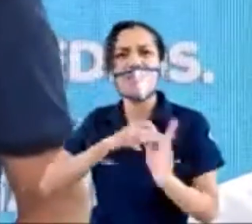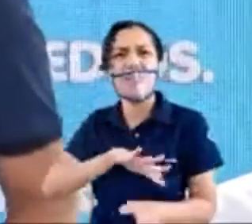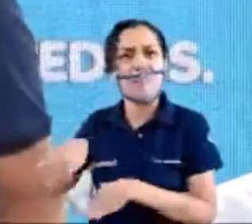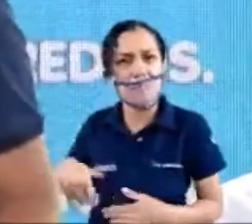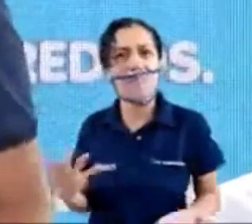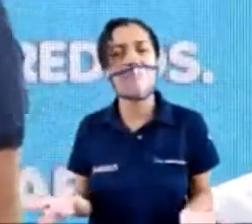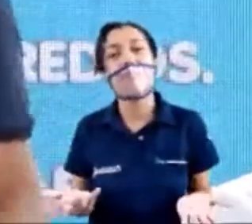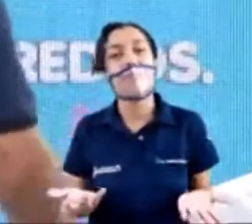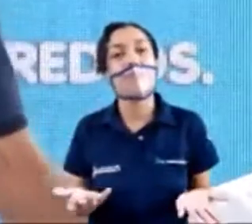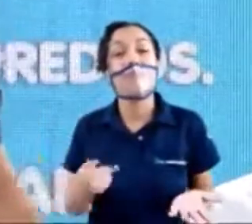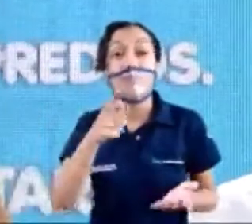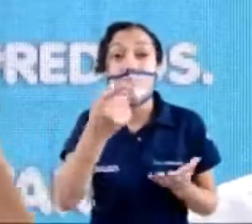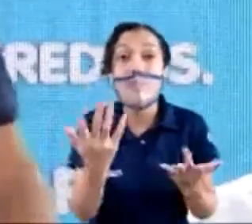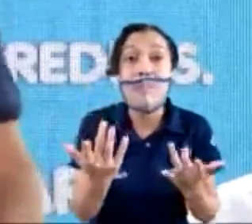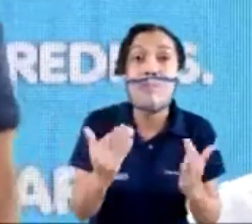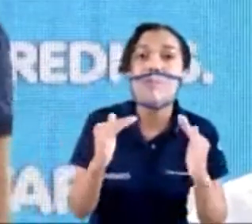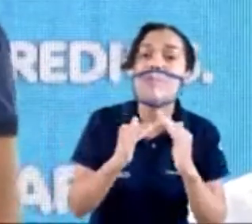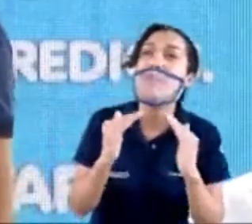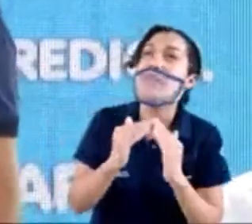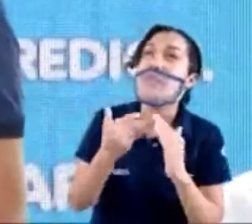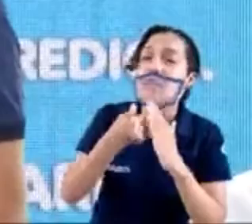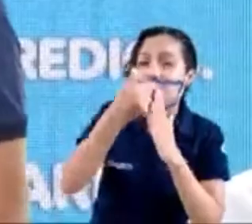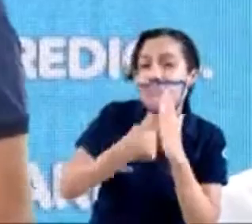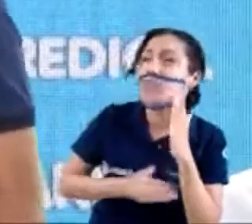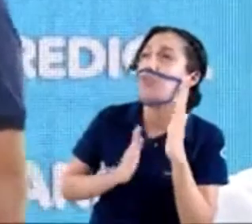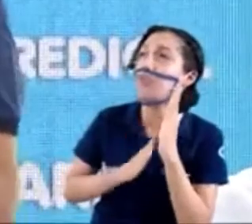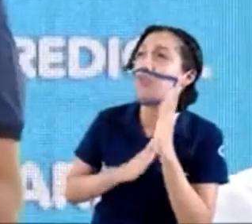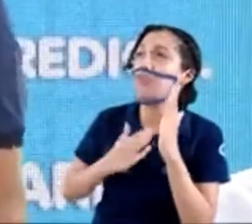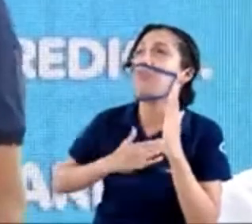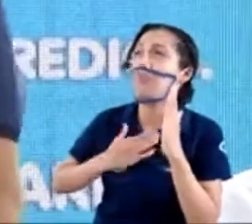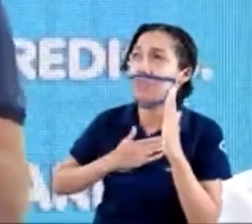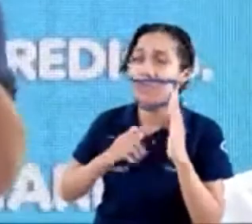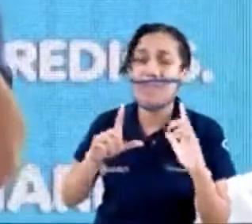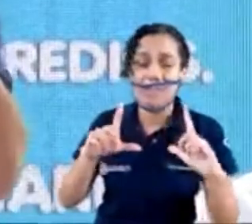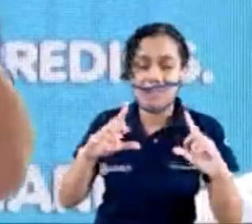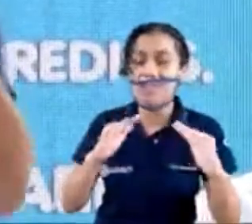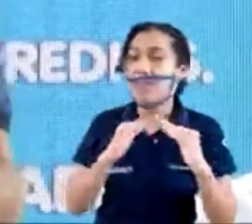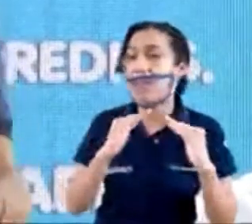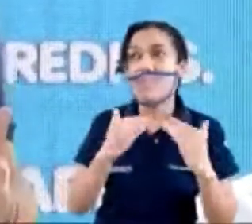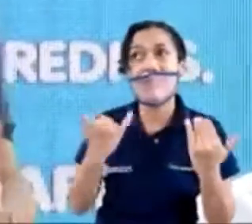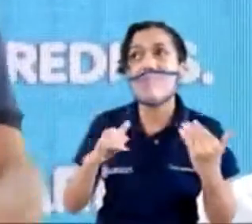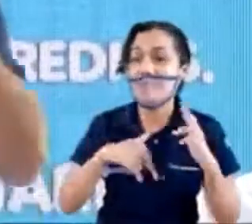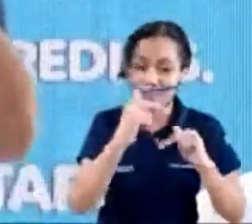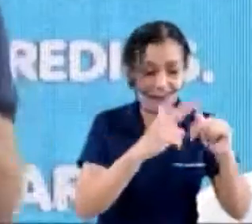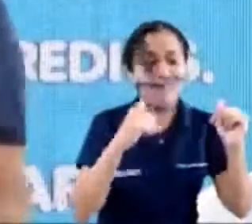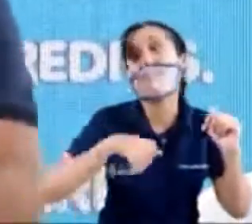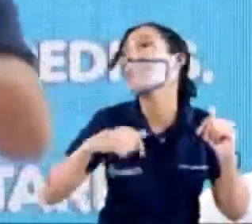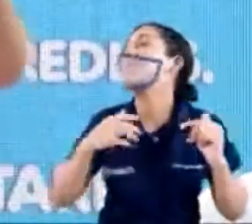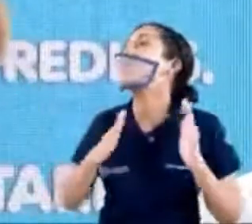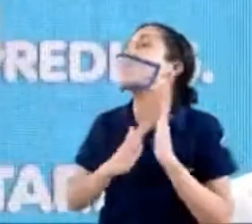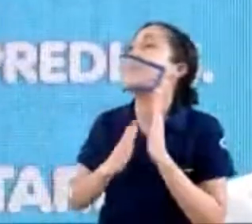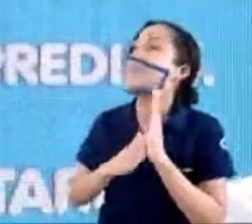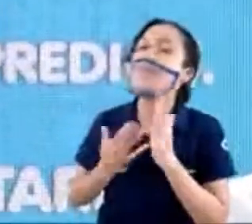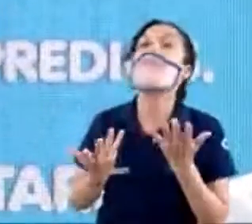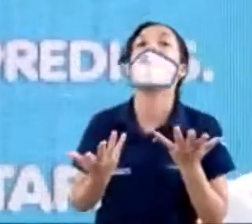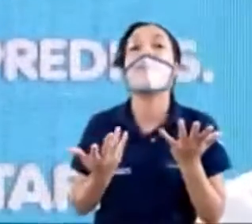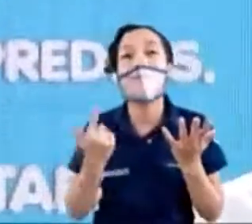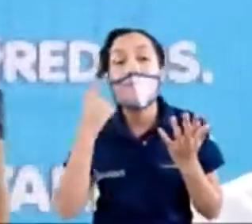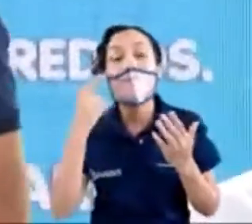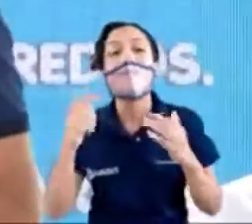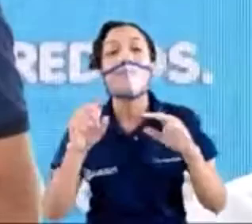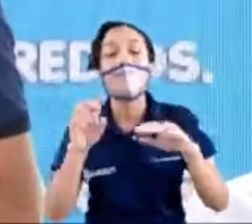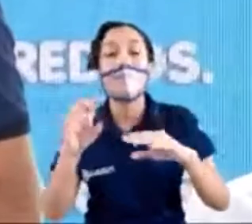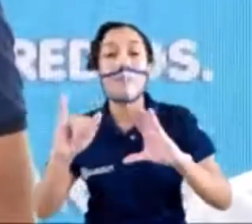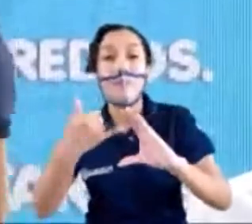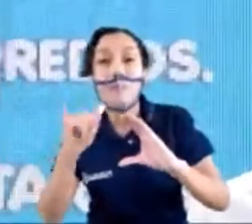esperando su título, acérquense a la Secretaría de Planeación y entérense mediante el call center, la página web, el WhatsApp